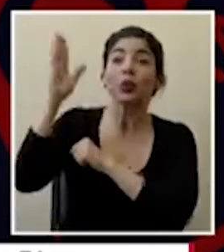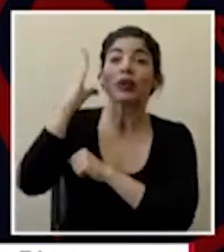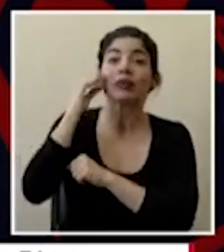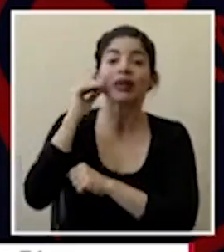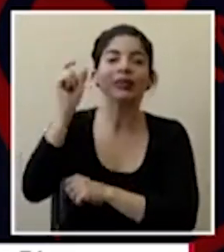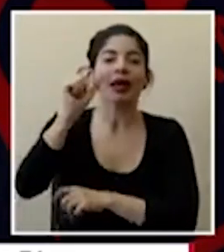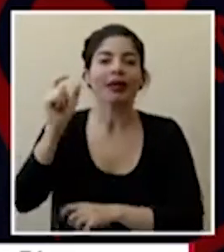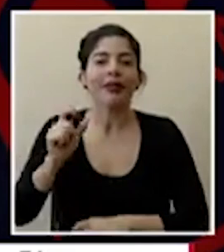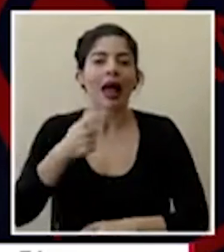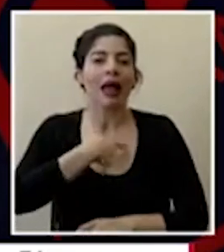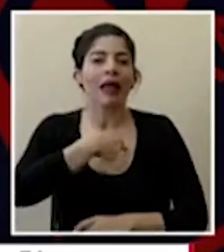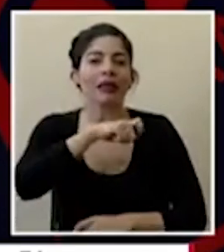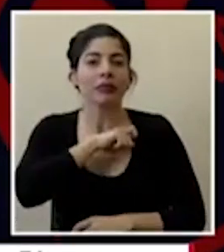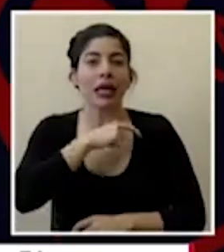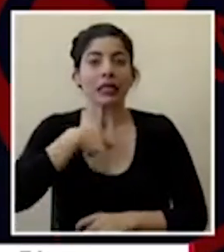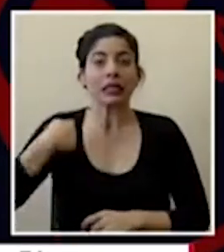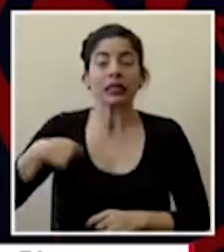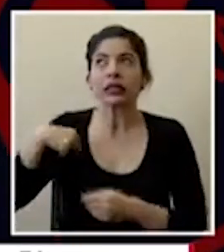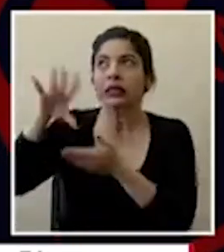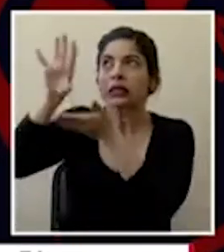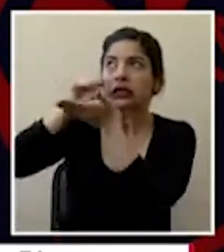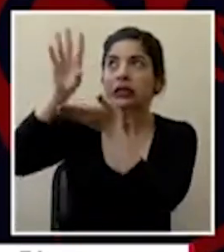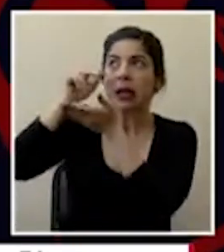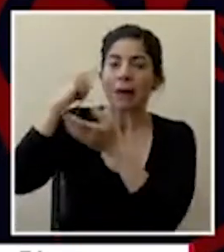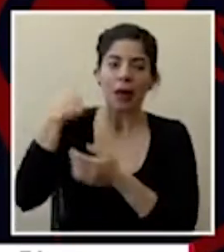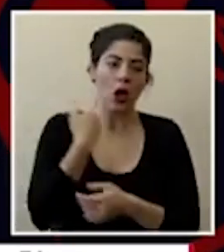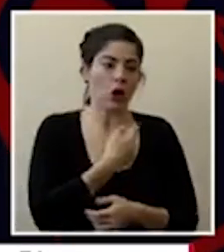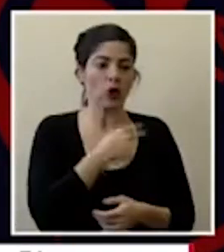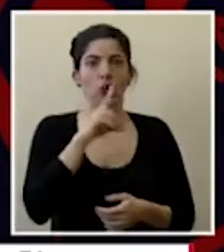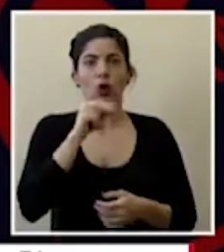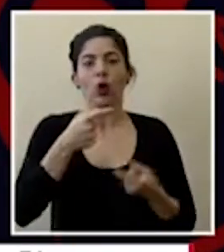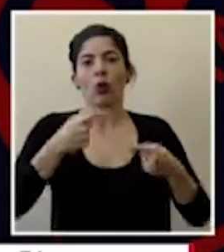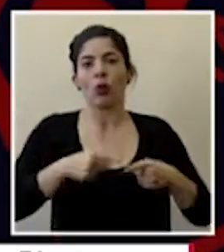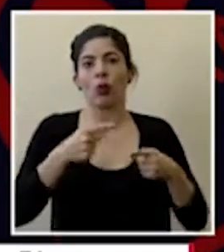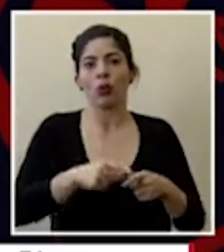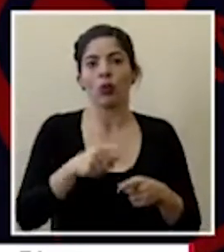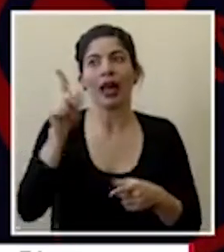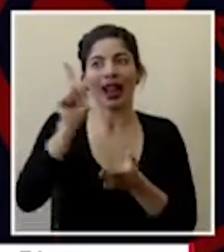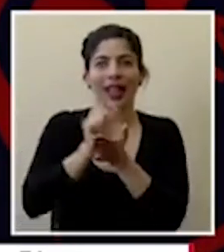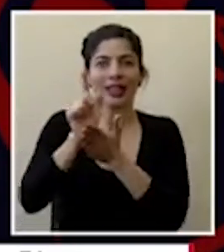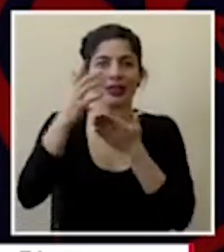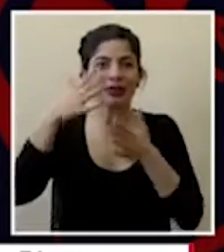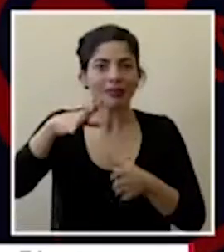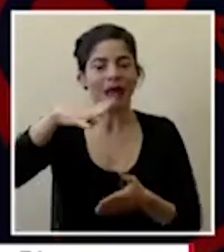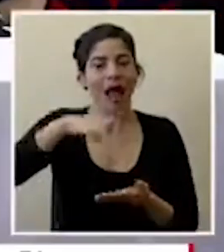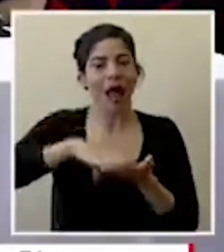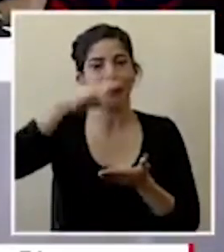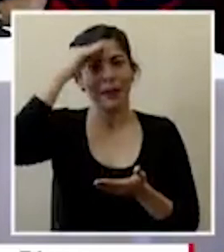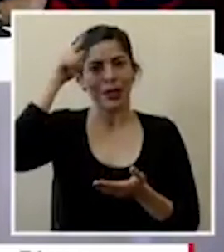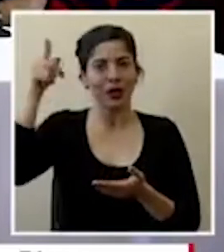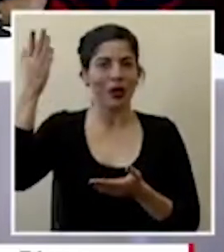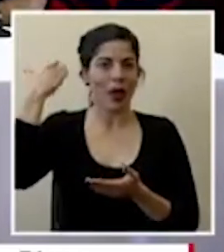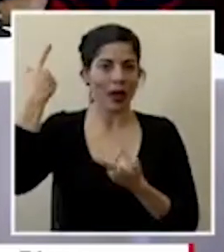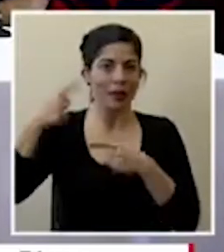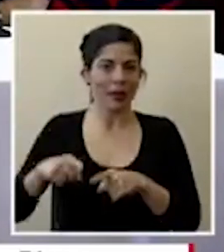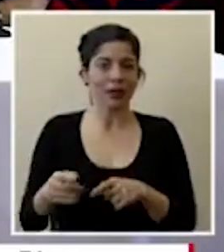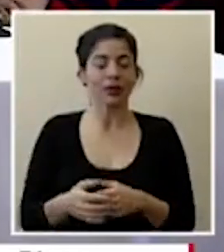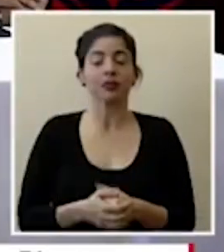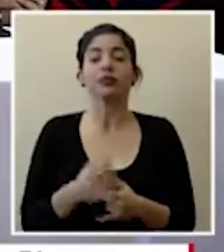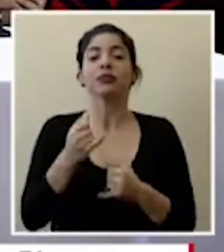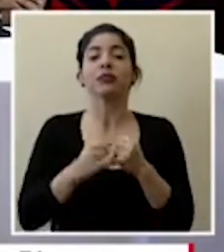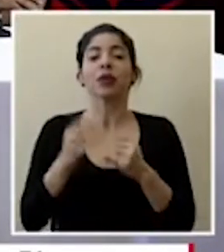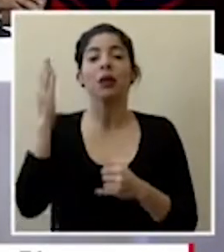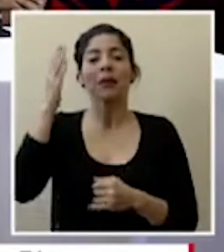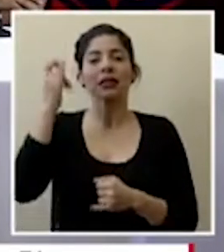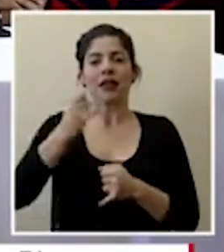italia españa china y no cometer este esas lecciones aprendidas que sufrieron esos centros concluimos con un